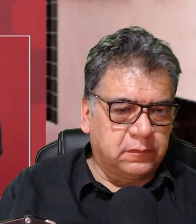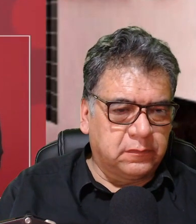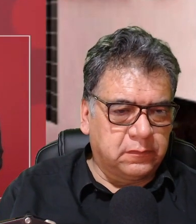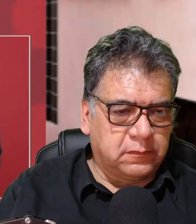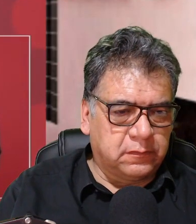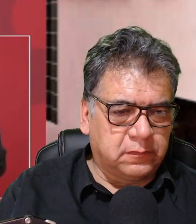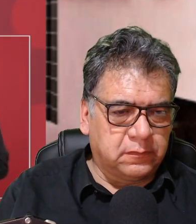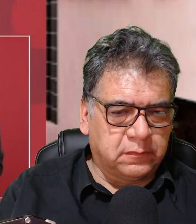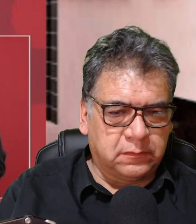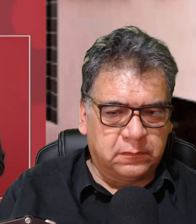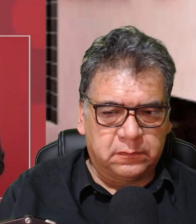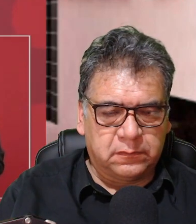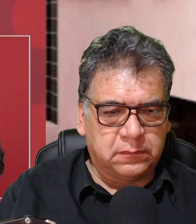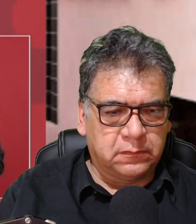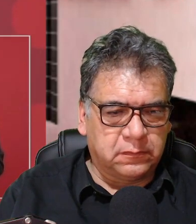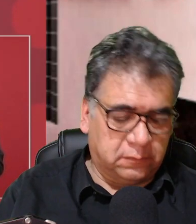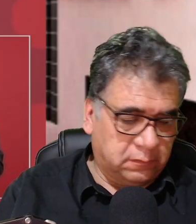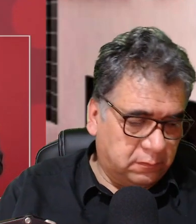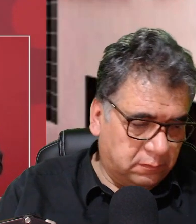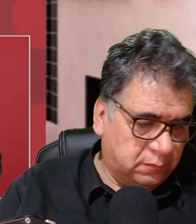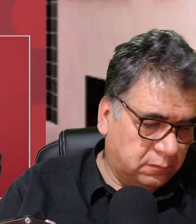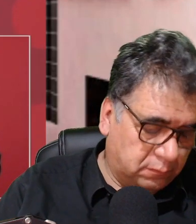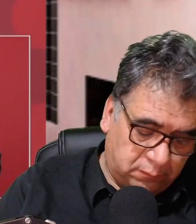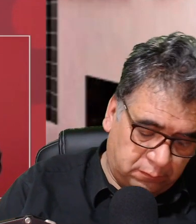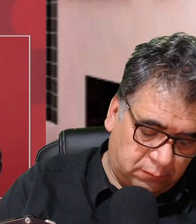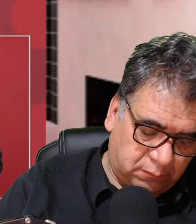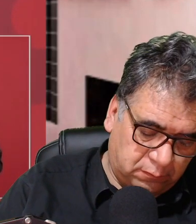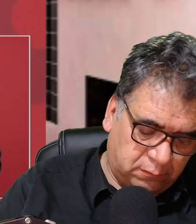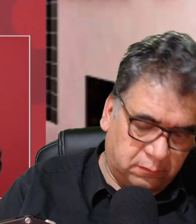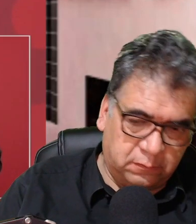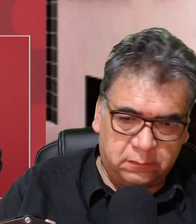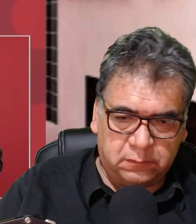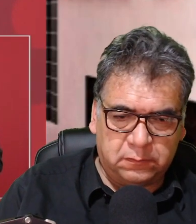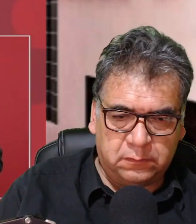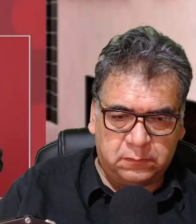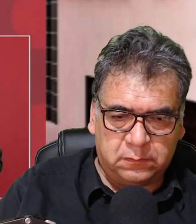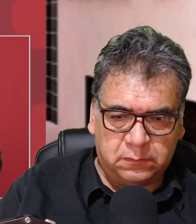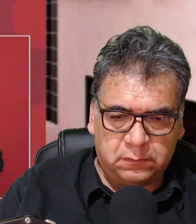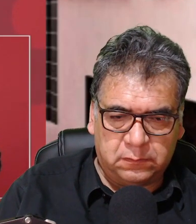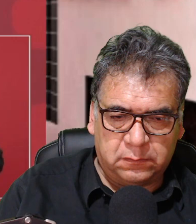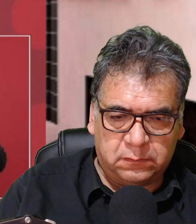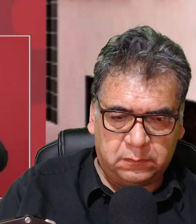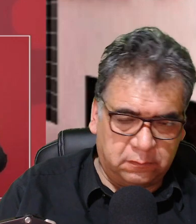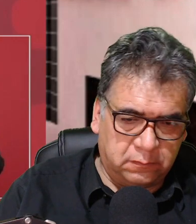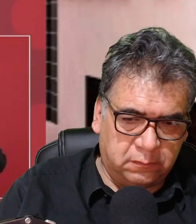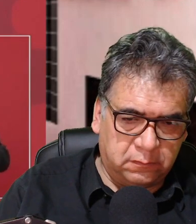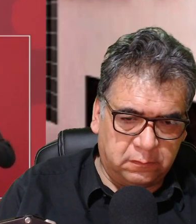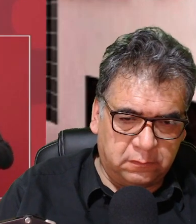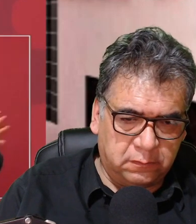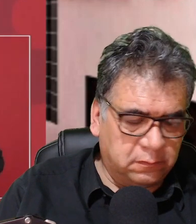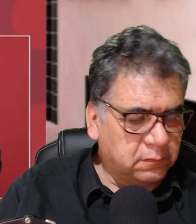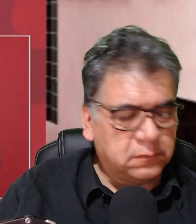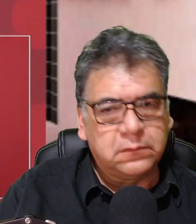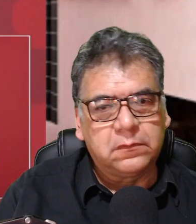al grado que ahora tenemos casi 100 mil elementos en